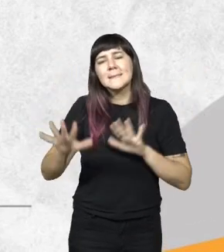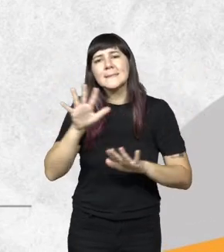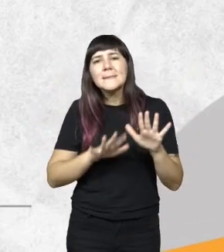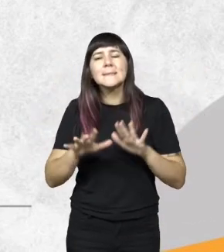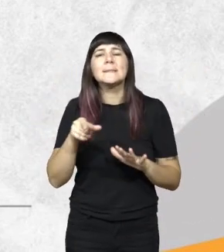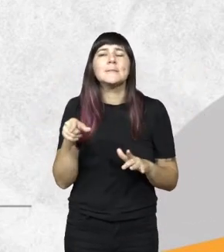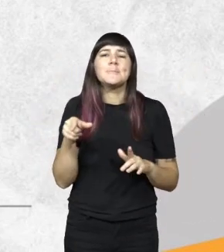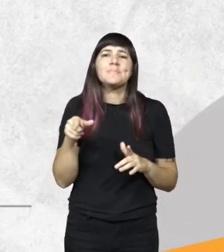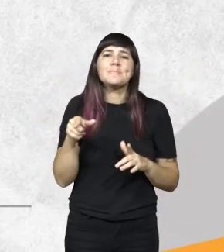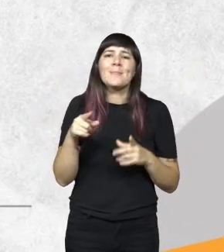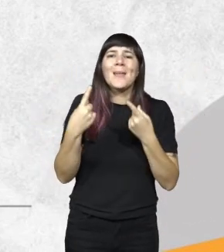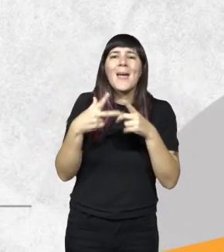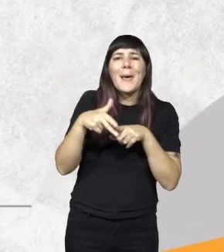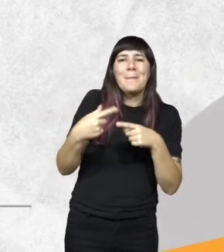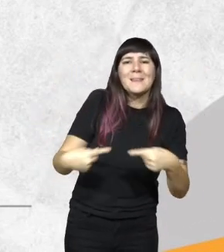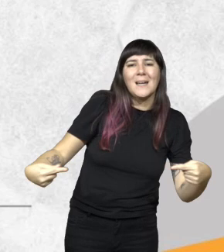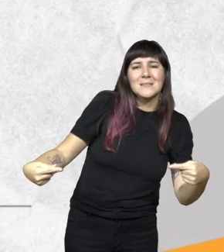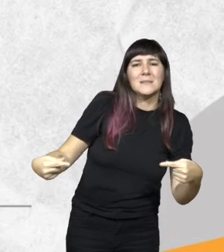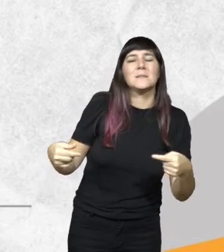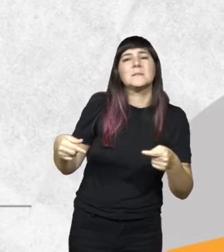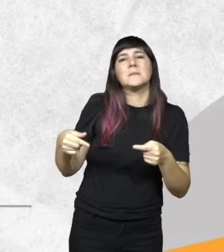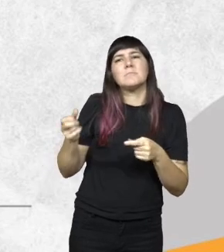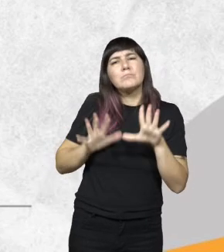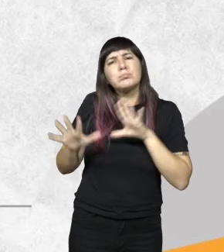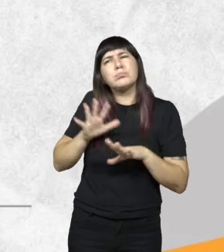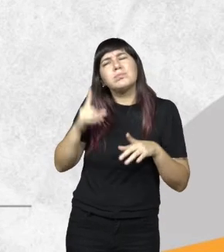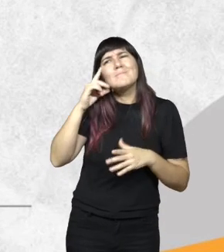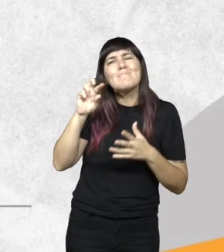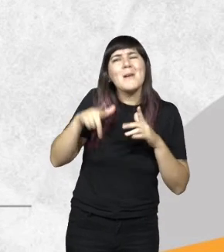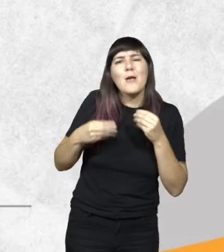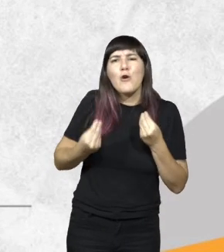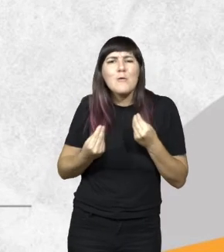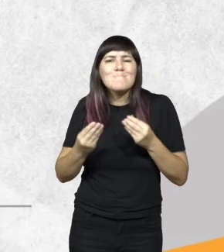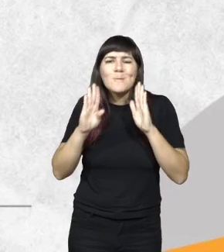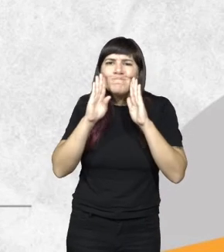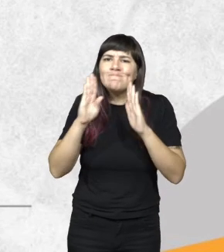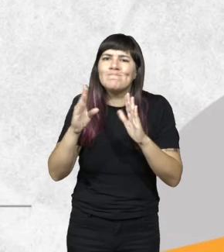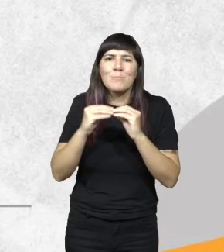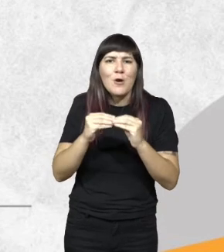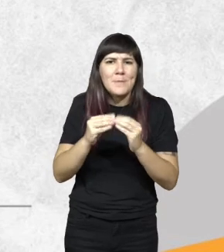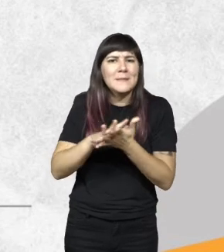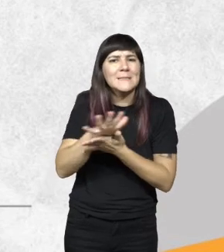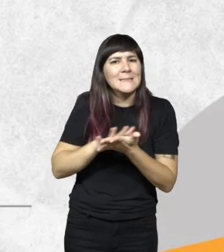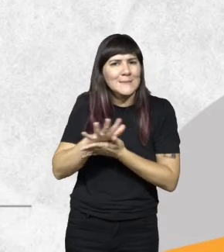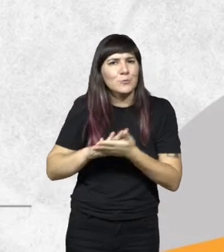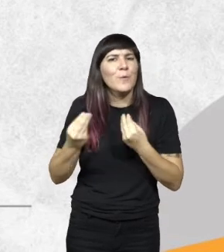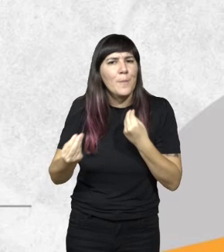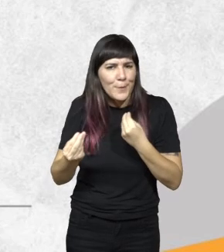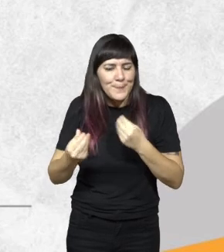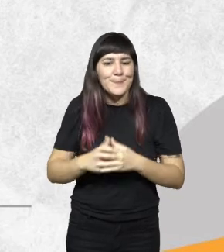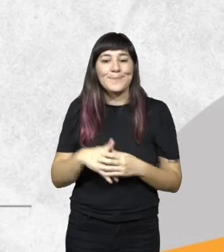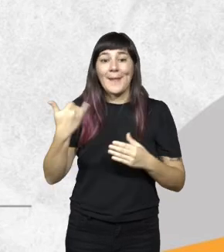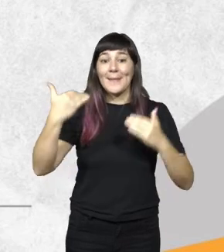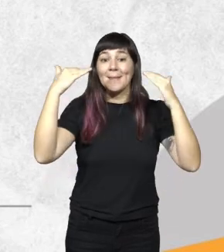herramientas para el abordaje de esas problemáticas entonces ahí tenemos las